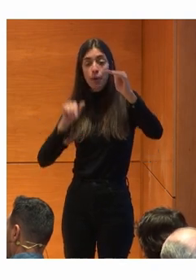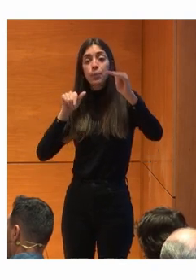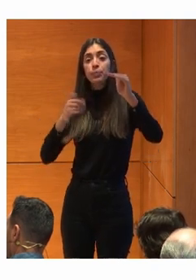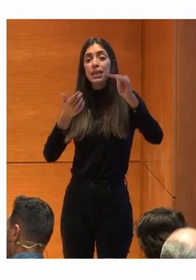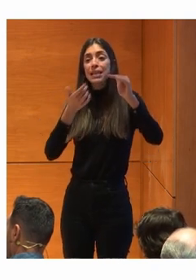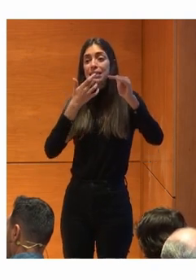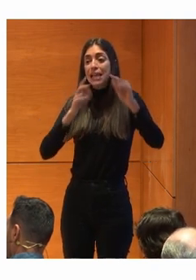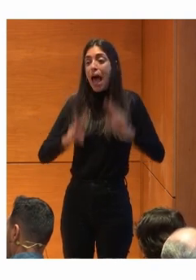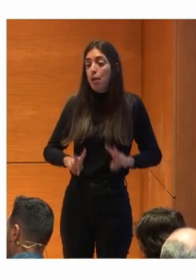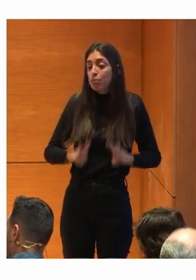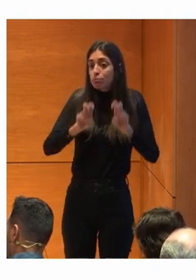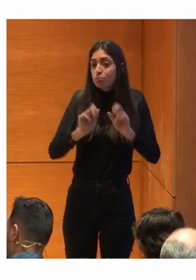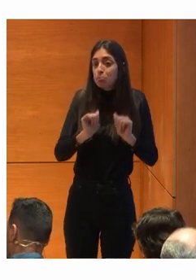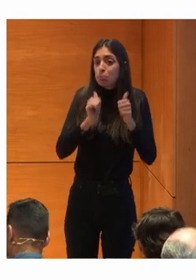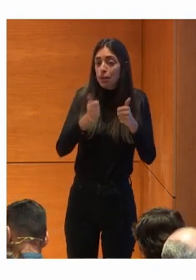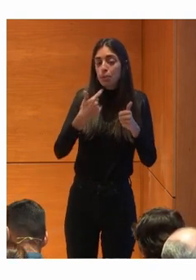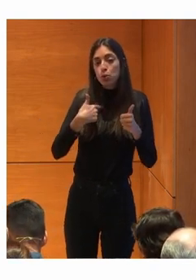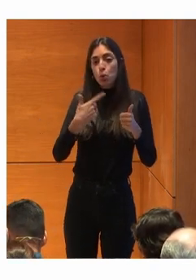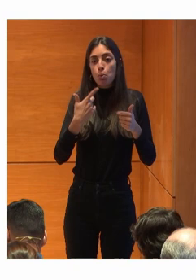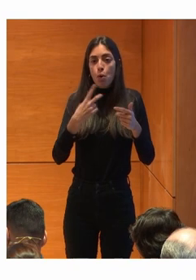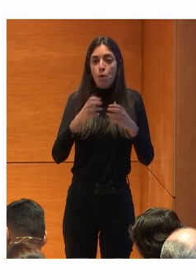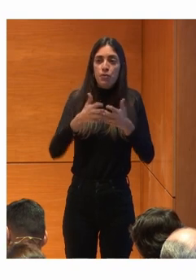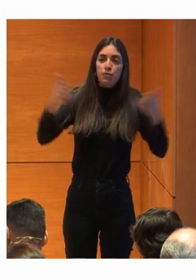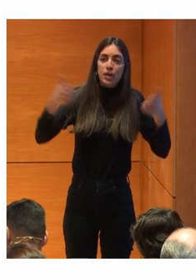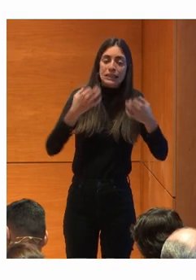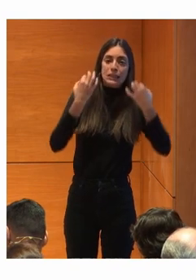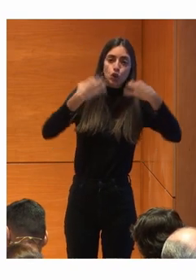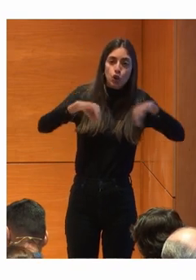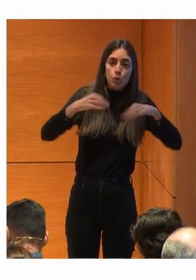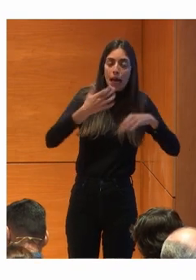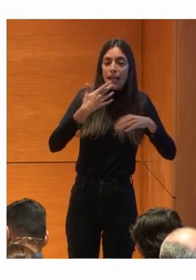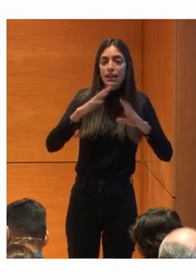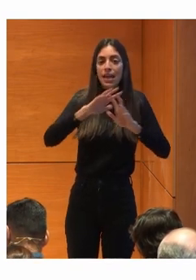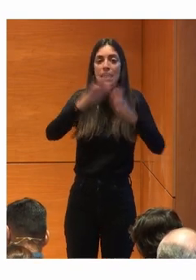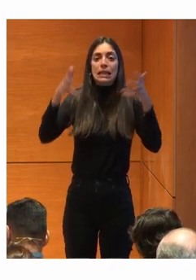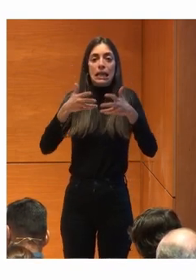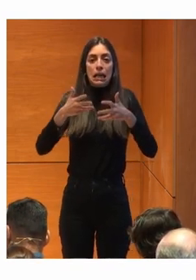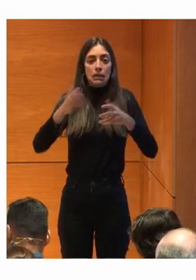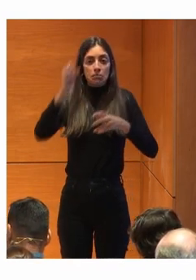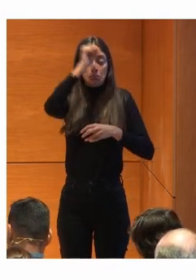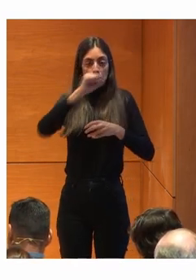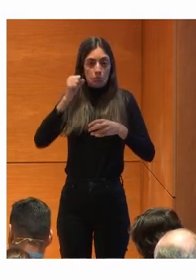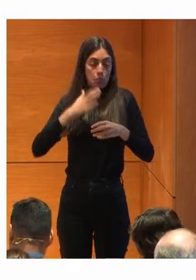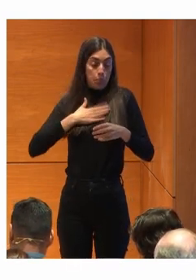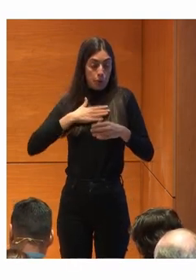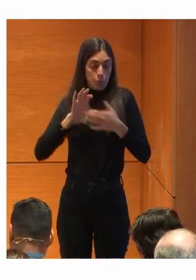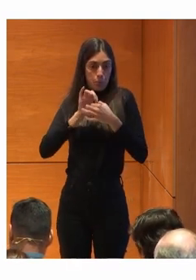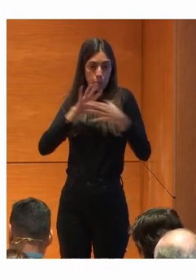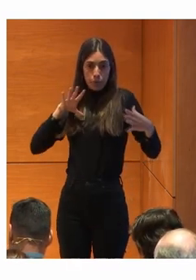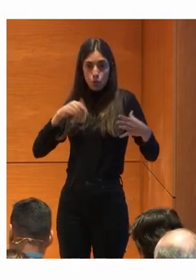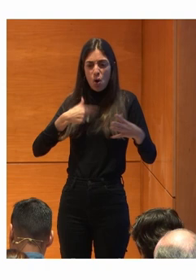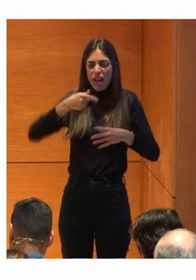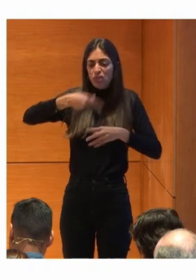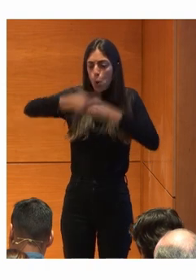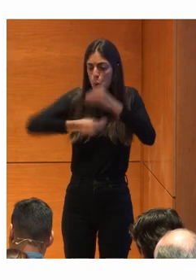inicialmente Tenían más reparos Con las frases clásicas De internet no es para mí Yo eso no sé Para qué voy a usarlo Esto